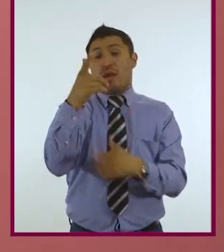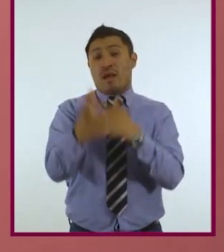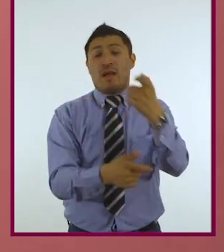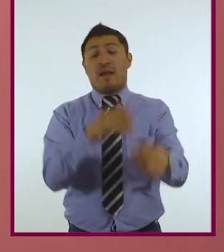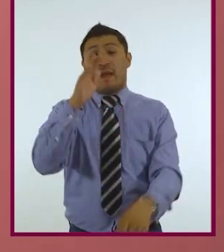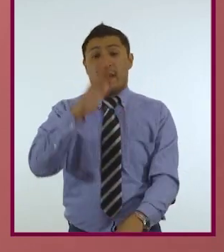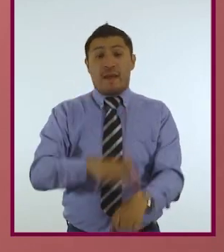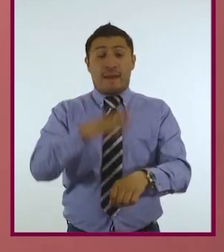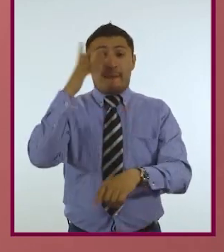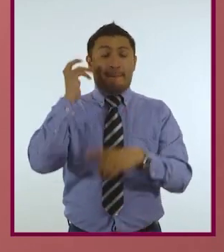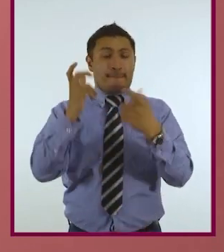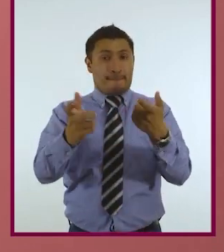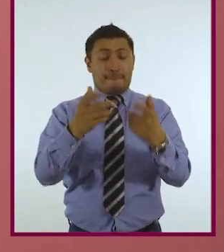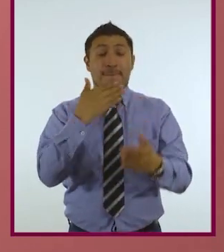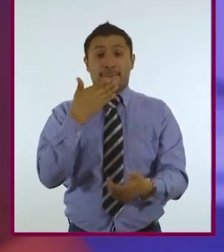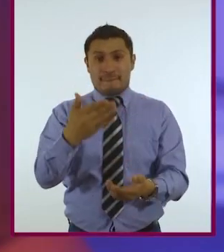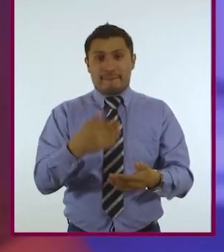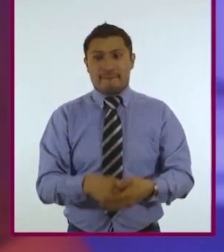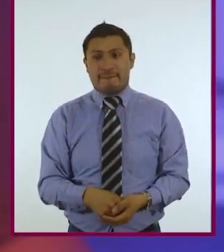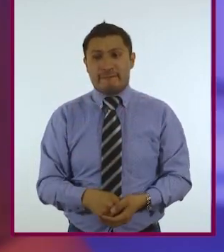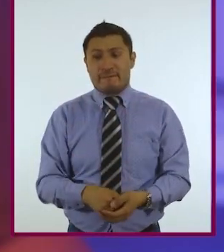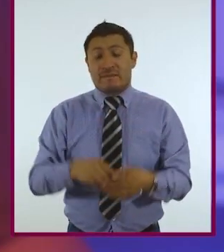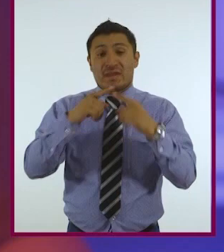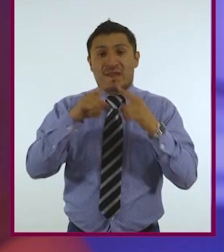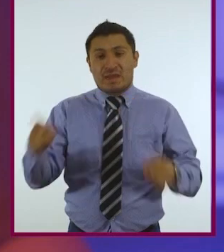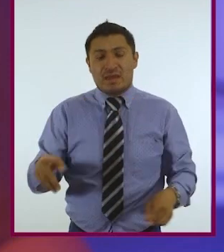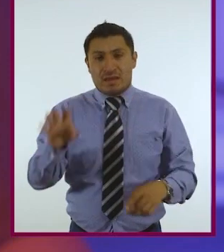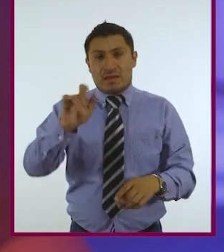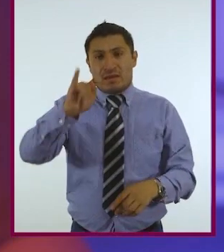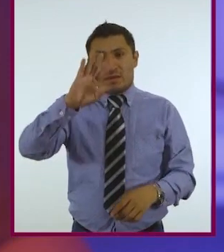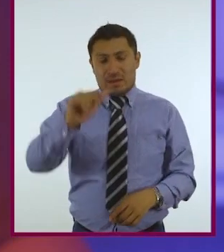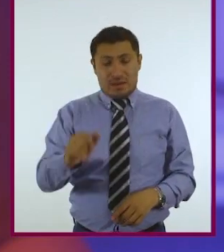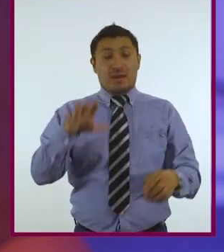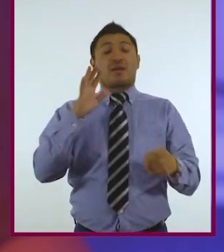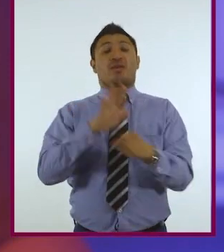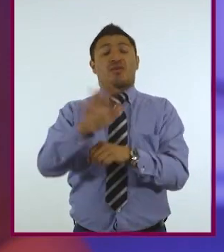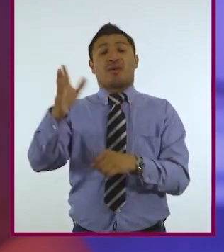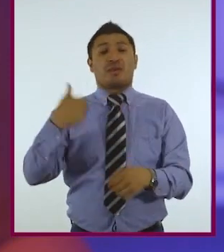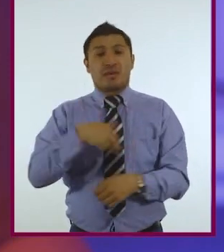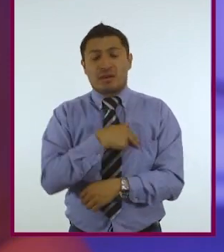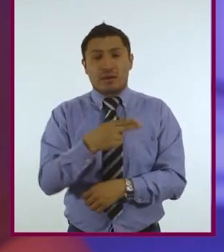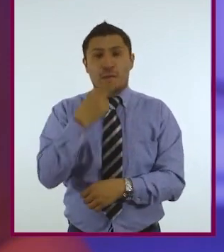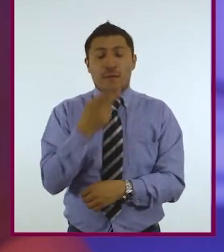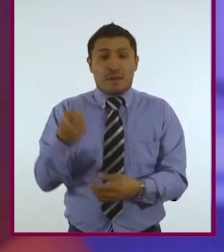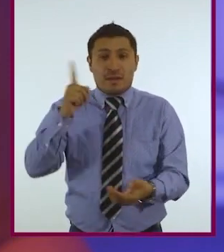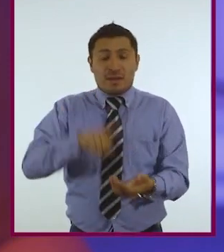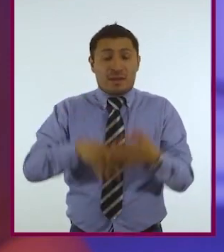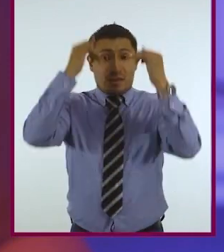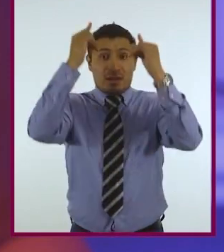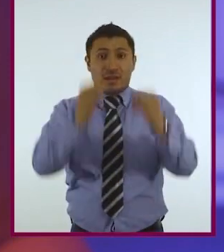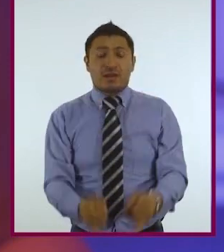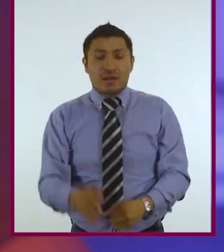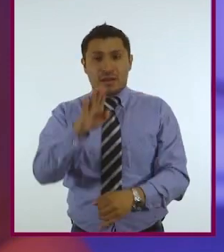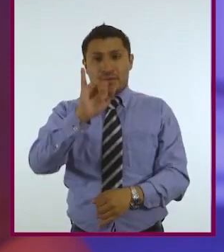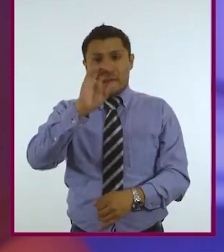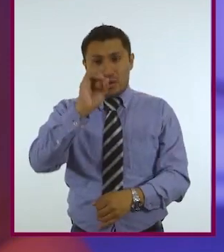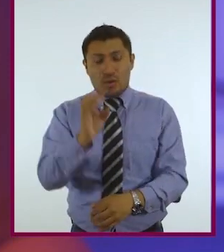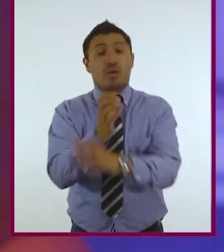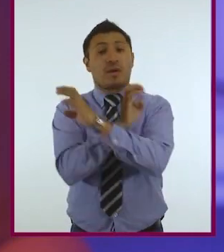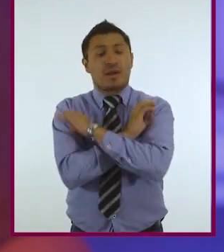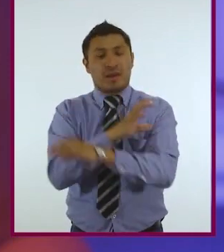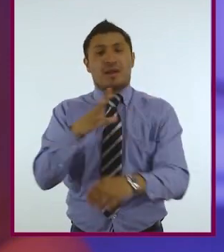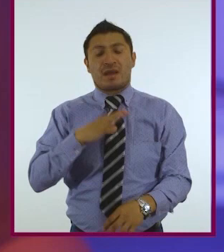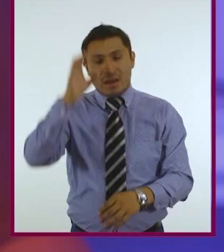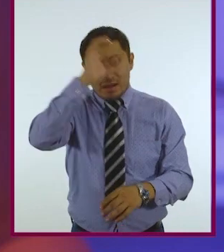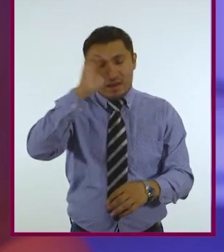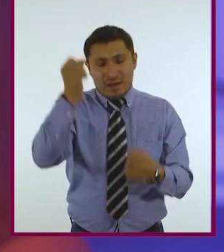paga más que generosamente. A diferencia de la ética, la cual ejercemos desde nuestra individualidad, la bioética es